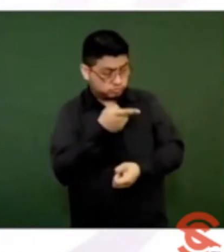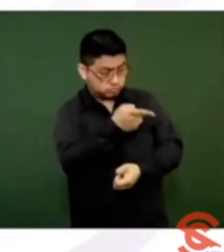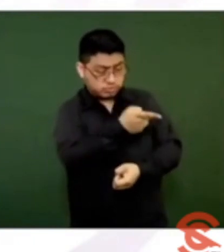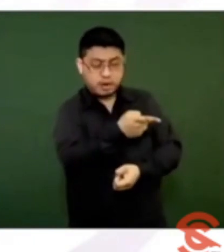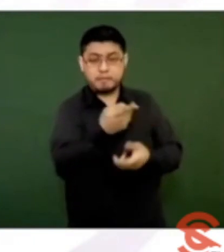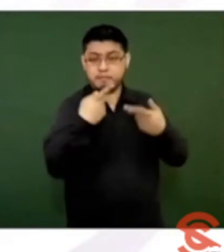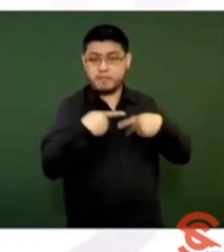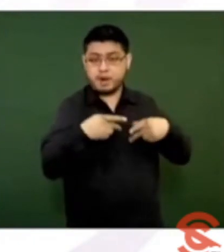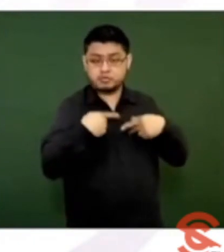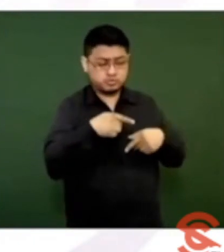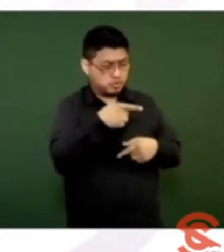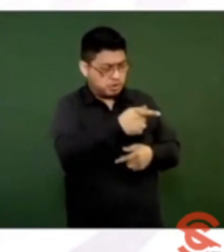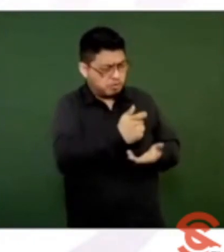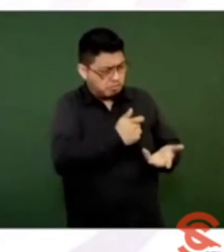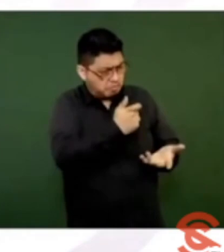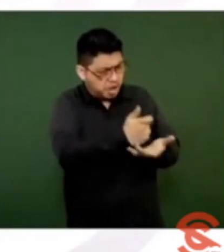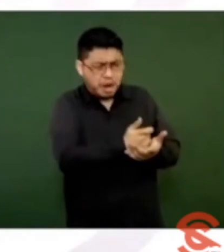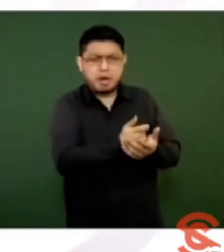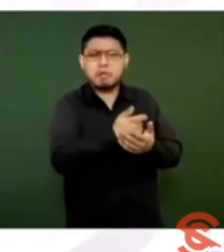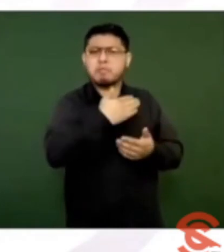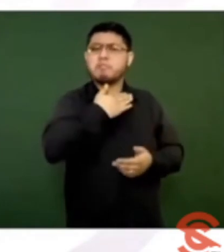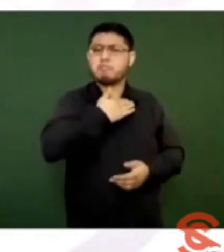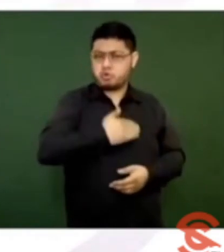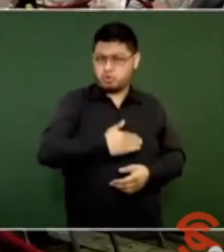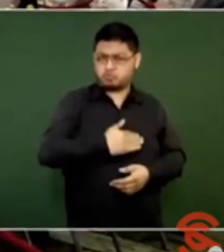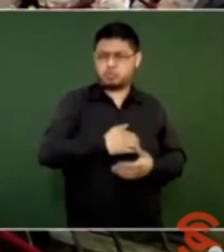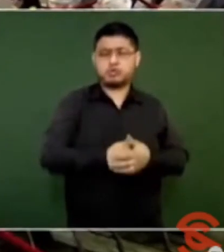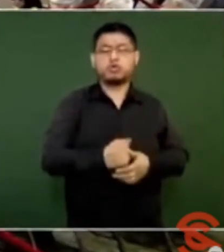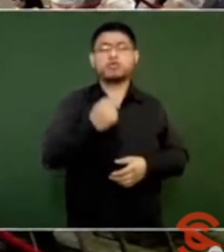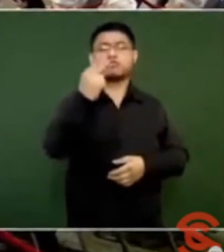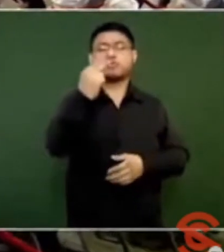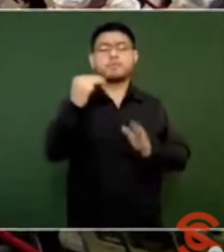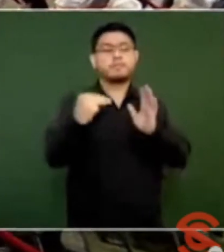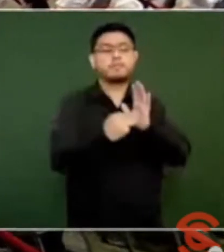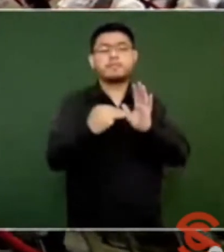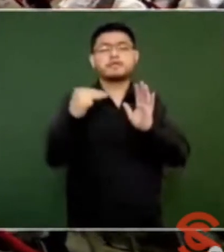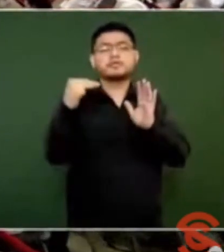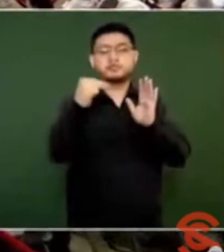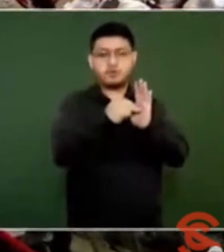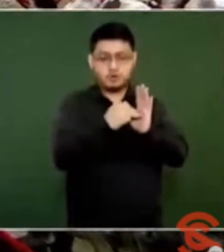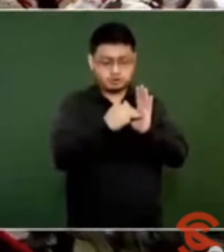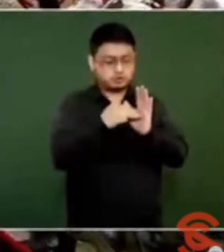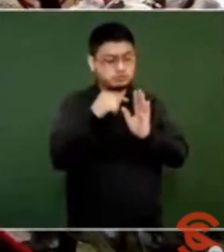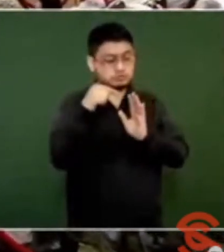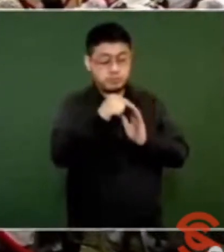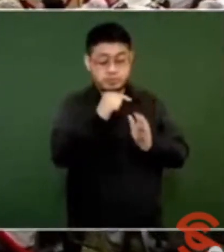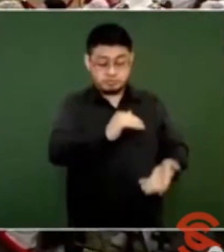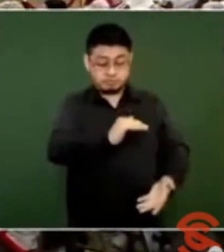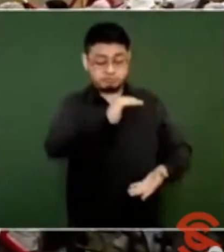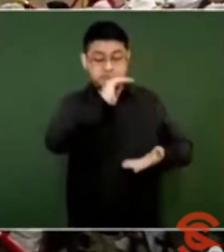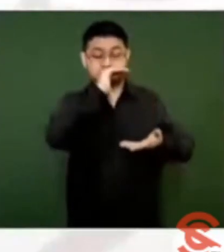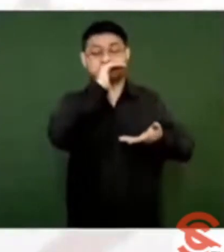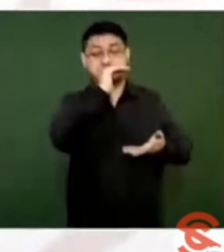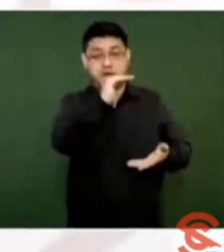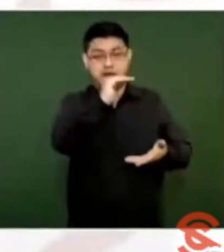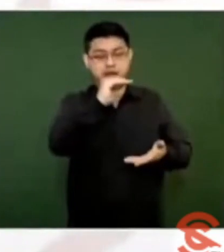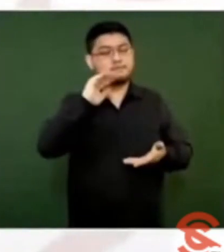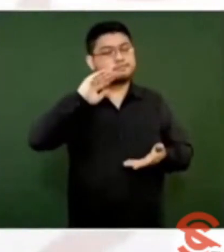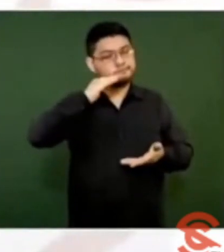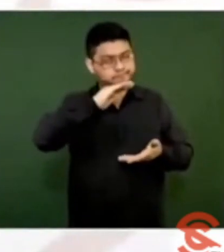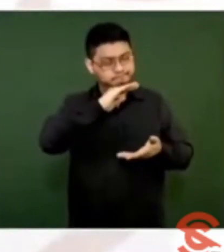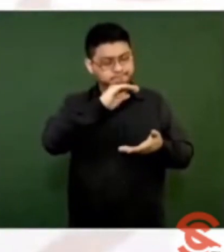medianos a precios justos dos millones de toneladas de maíz a mayor cantidad